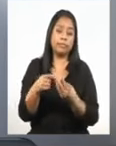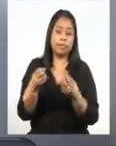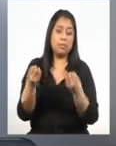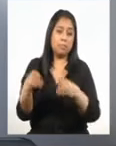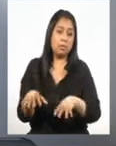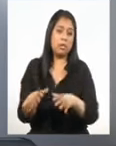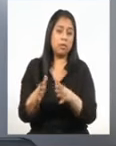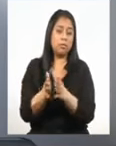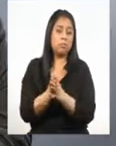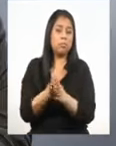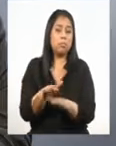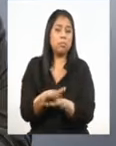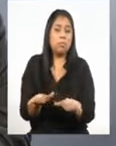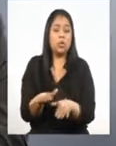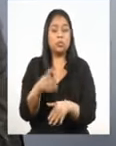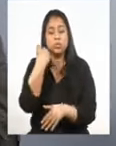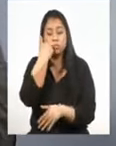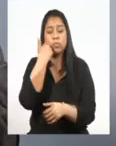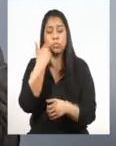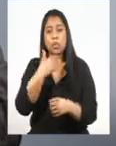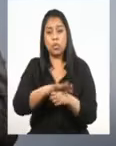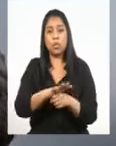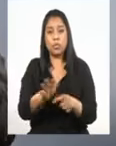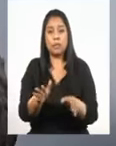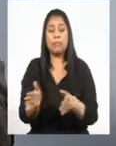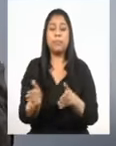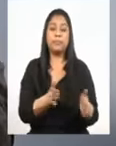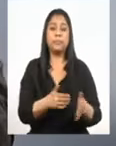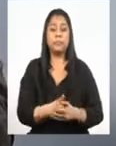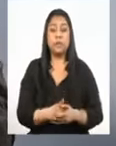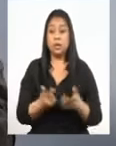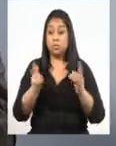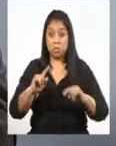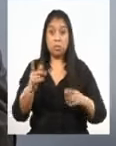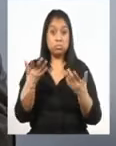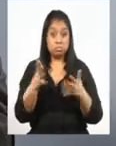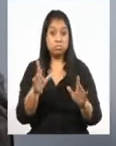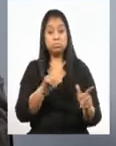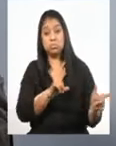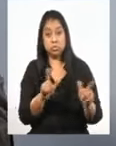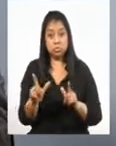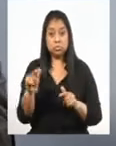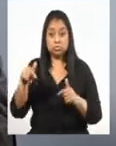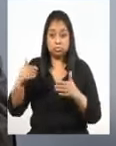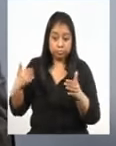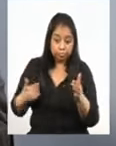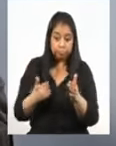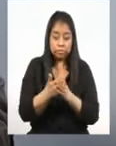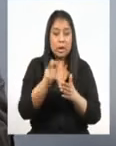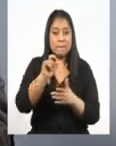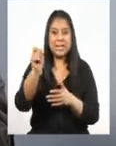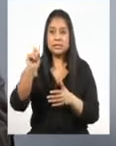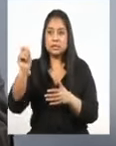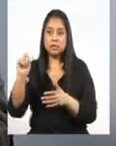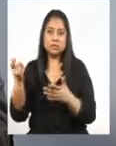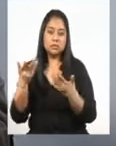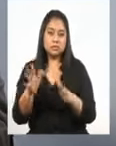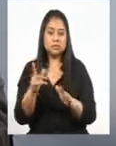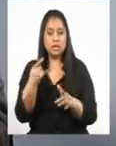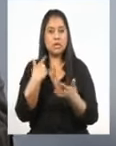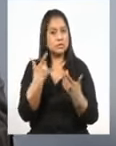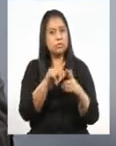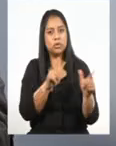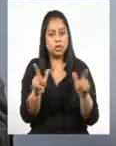a un ser querido. Sin embargo, hemos tenido meses para prepararnos para este momento. Los números de casos dicen